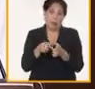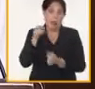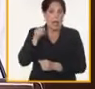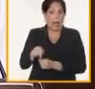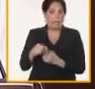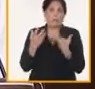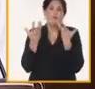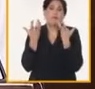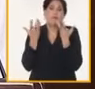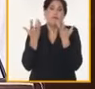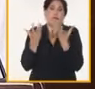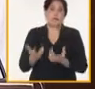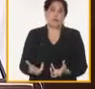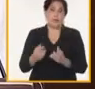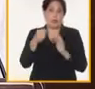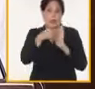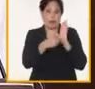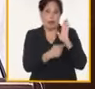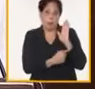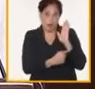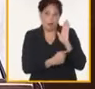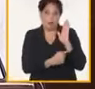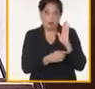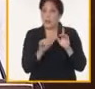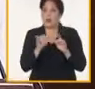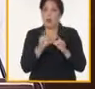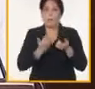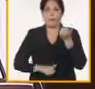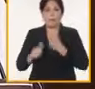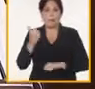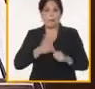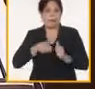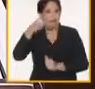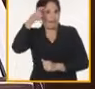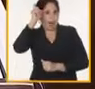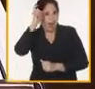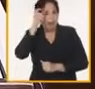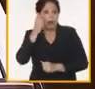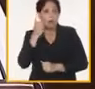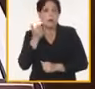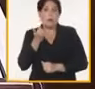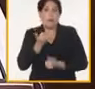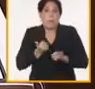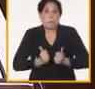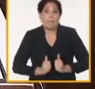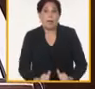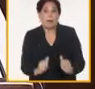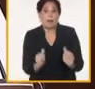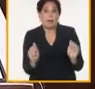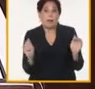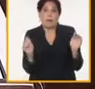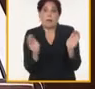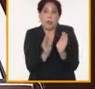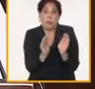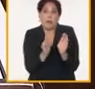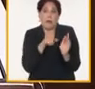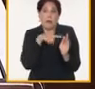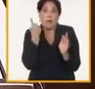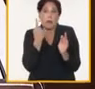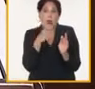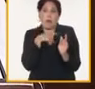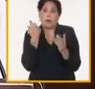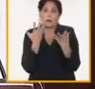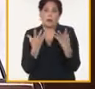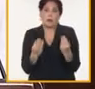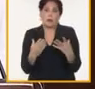deterioros de sus indicadores, entre ellos la reproducción, la baja natalidad, el elevado índice de muerte y el